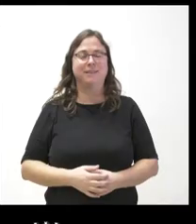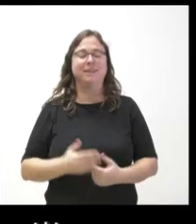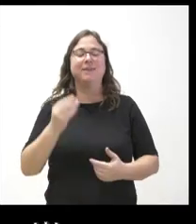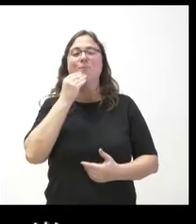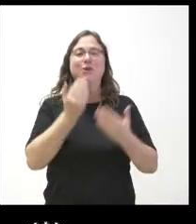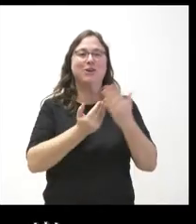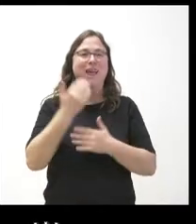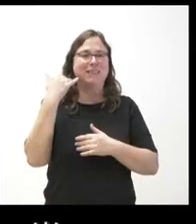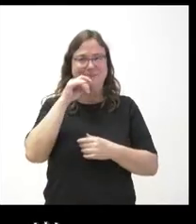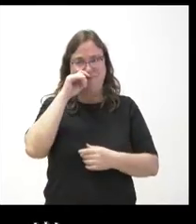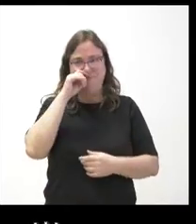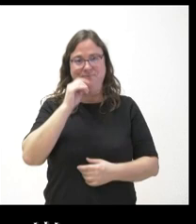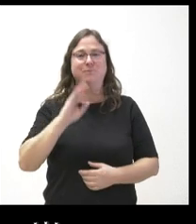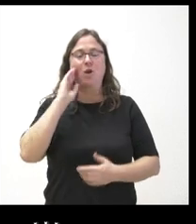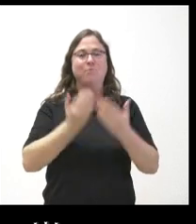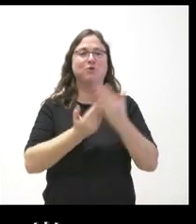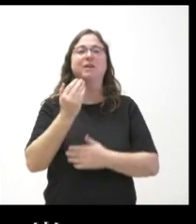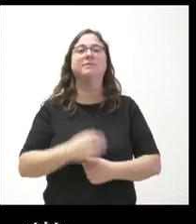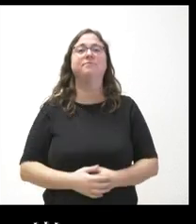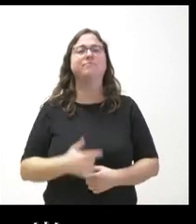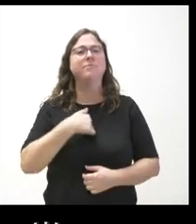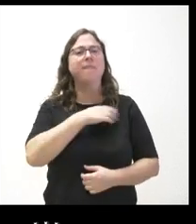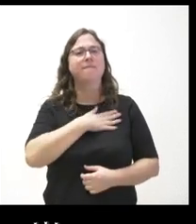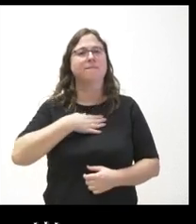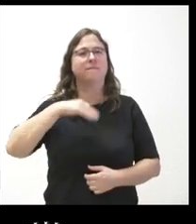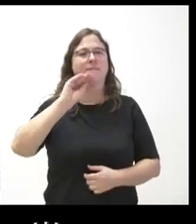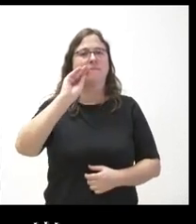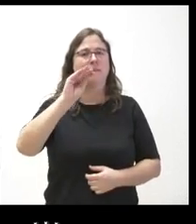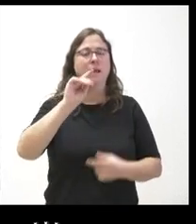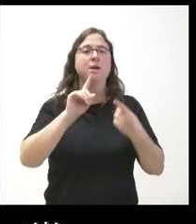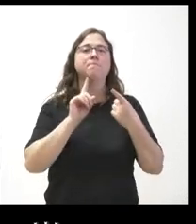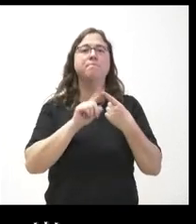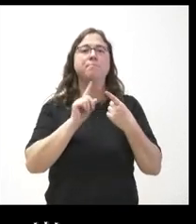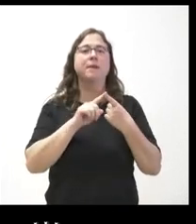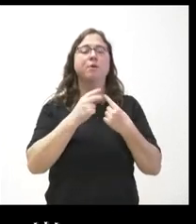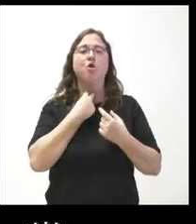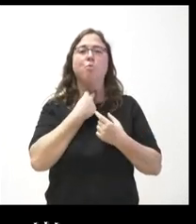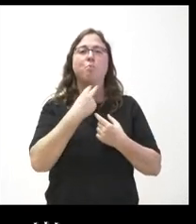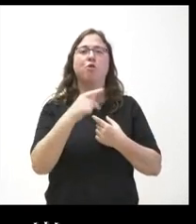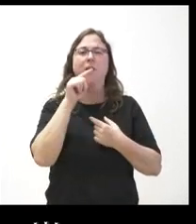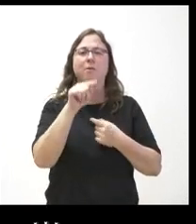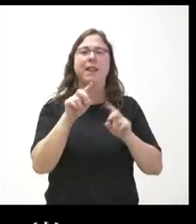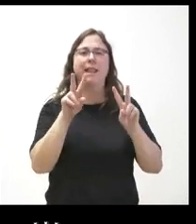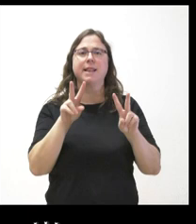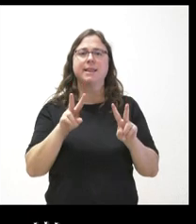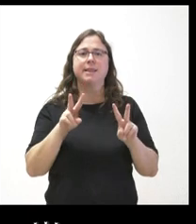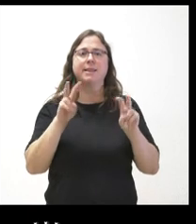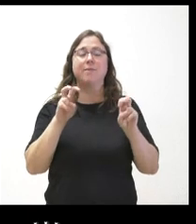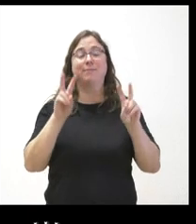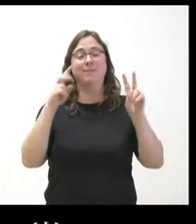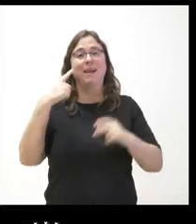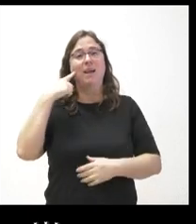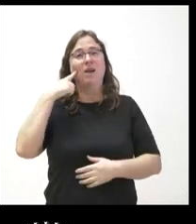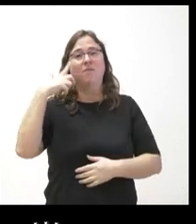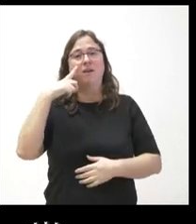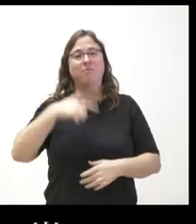hola buenos días yo quería preguntarle en primer lugar al portavoz sobre el famoso brote de